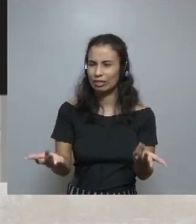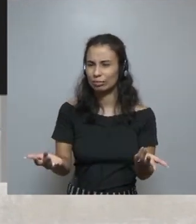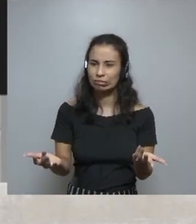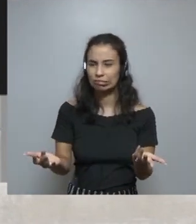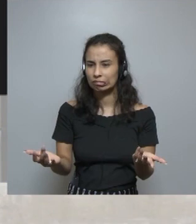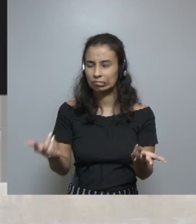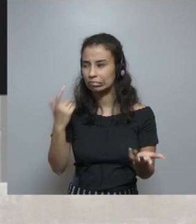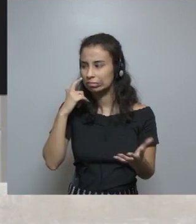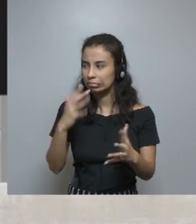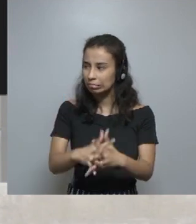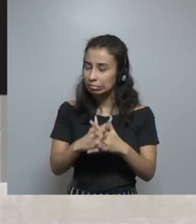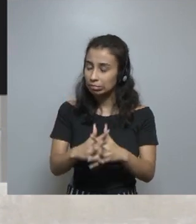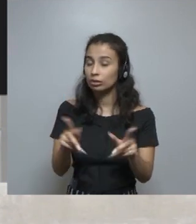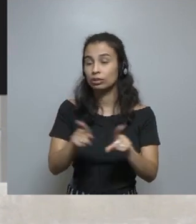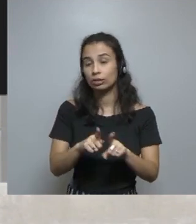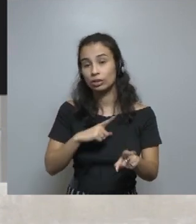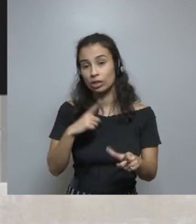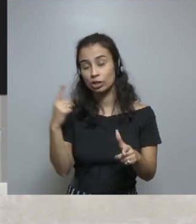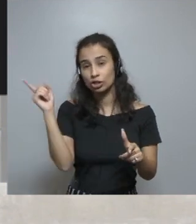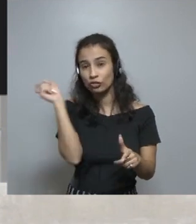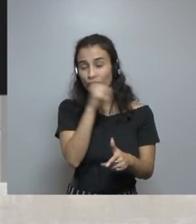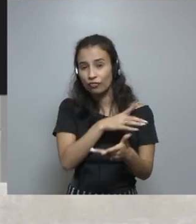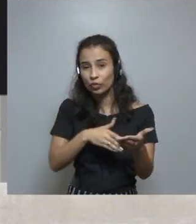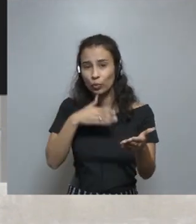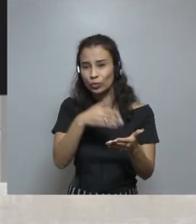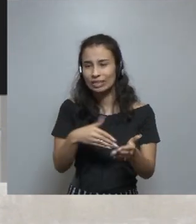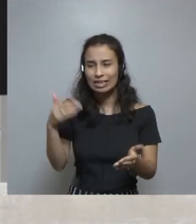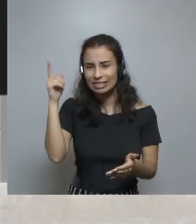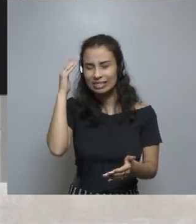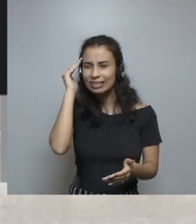entendían cómo cambiar de una opción a otra.